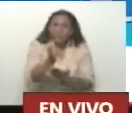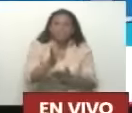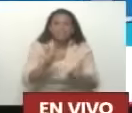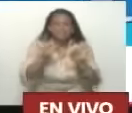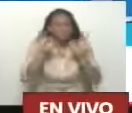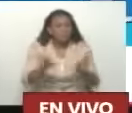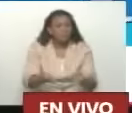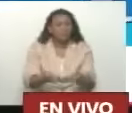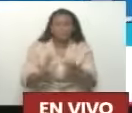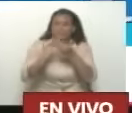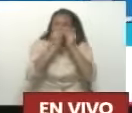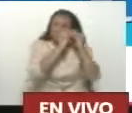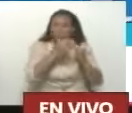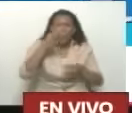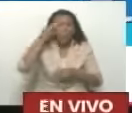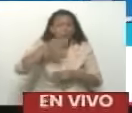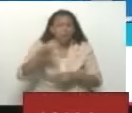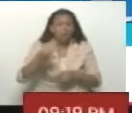intacto.